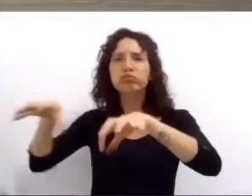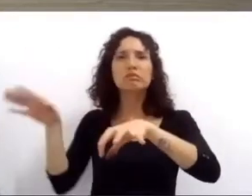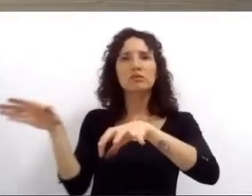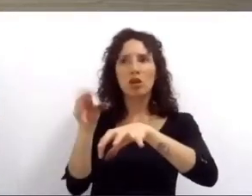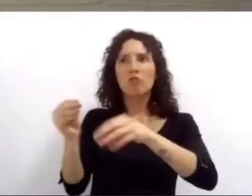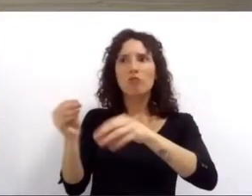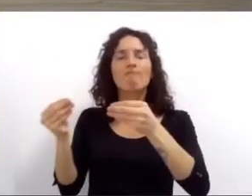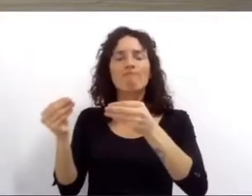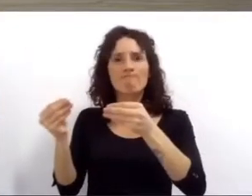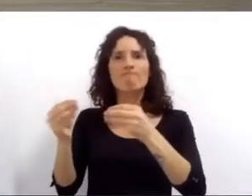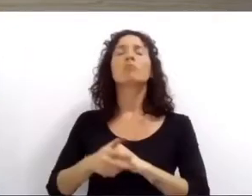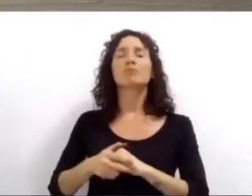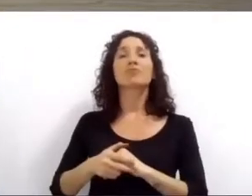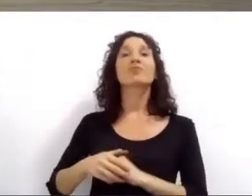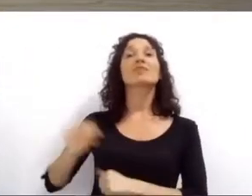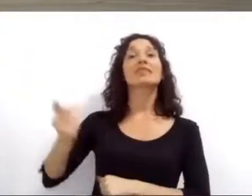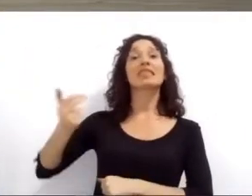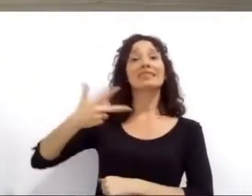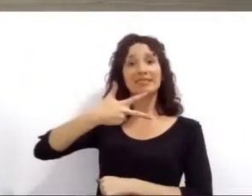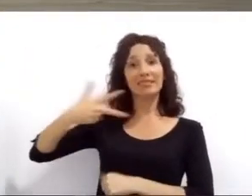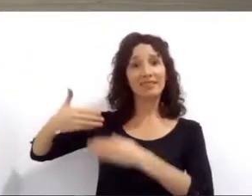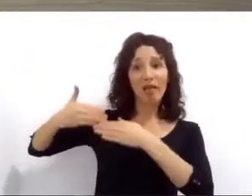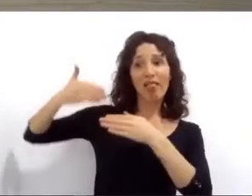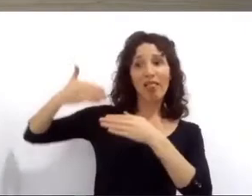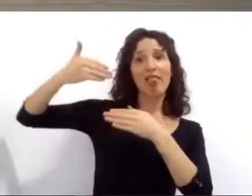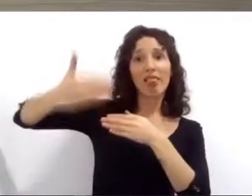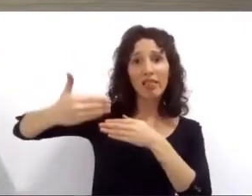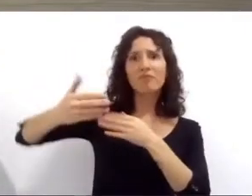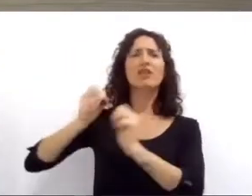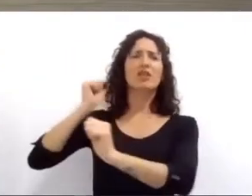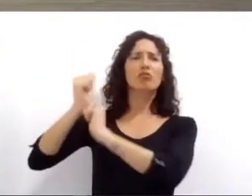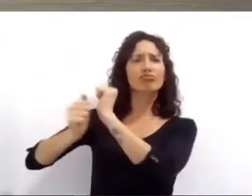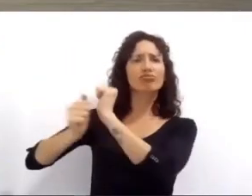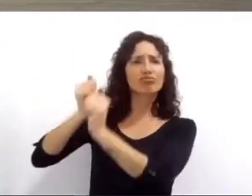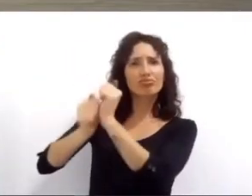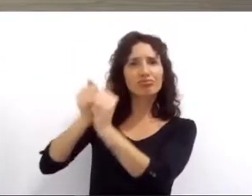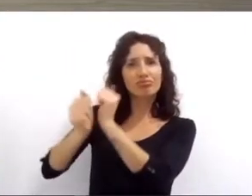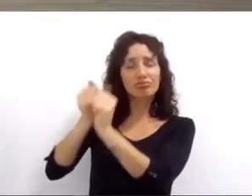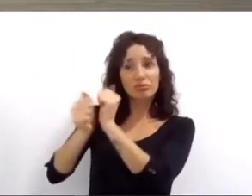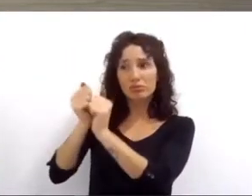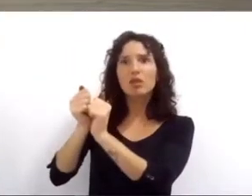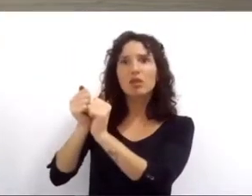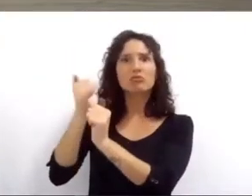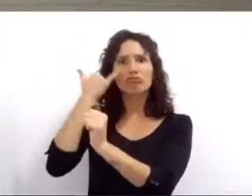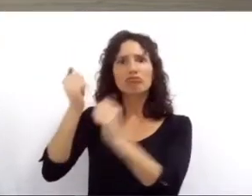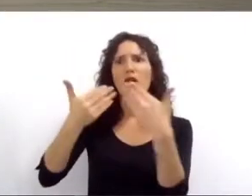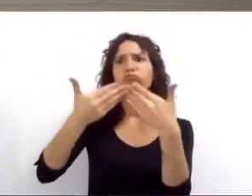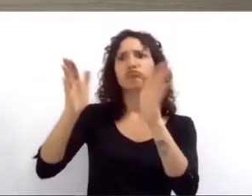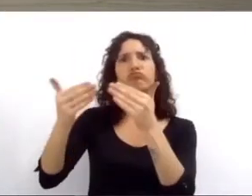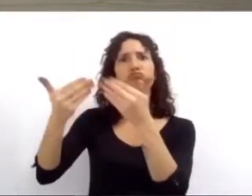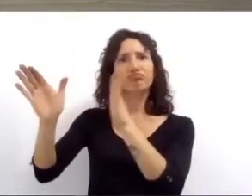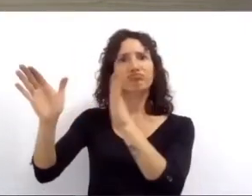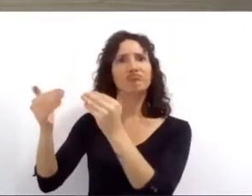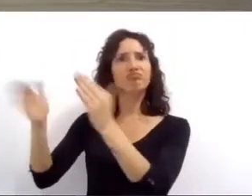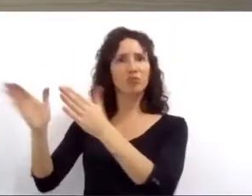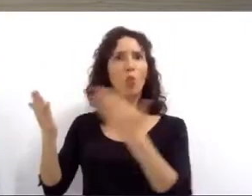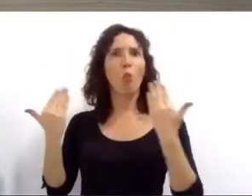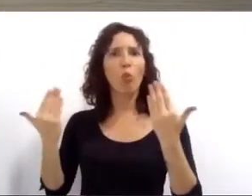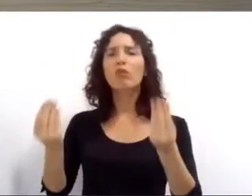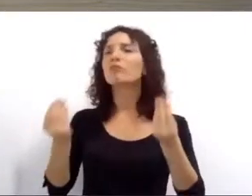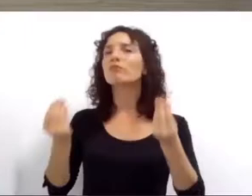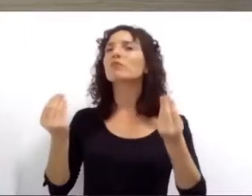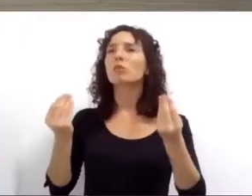de 3 semanas, el 90% de las industrias de la ciudad estaba funcionando de nuevo con protocolos especiales que